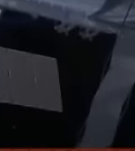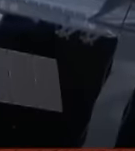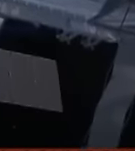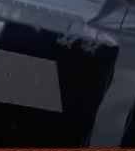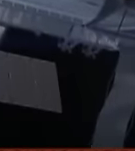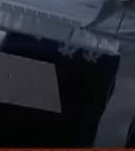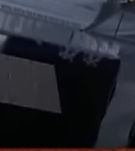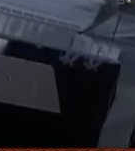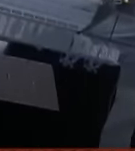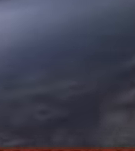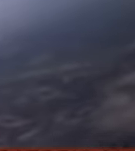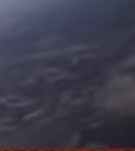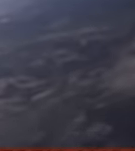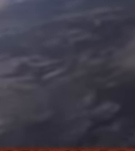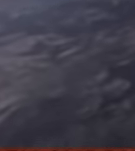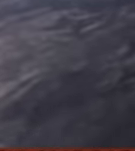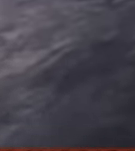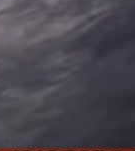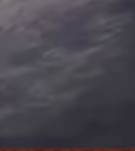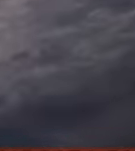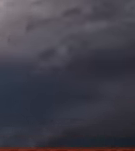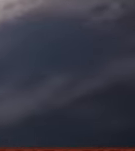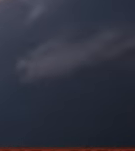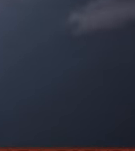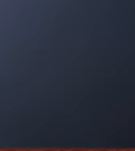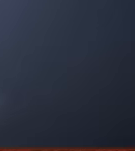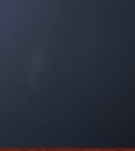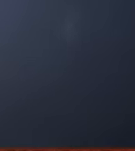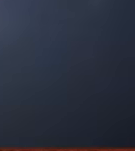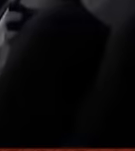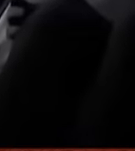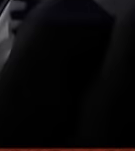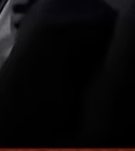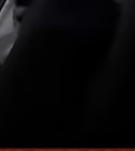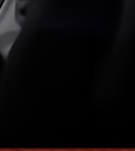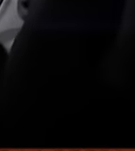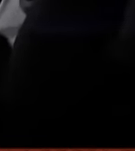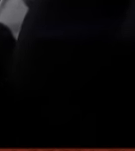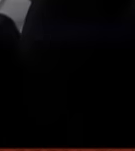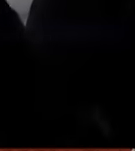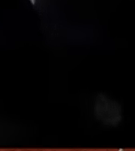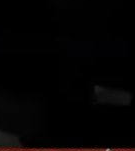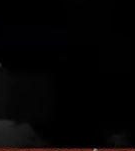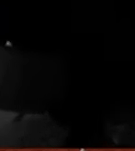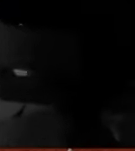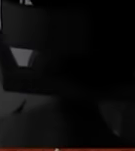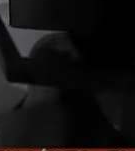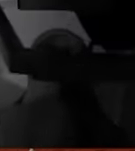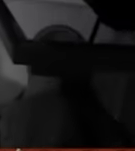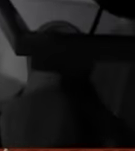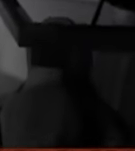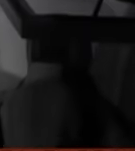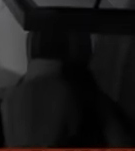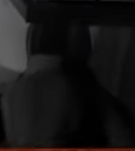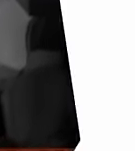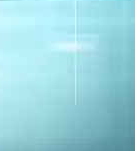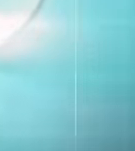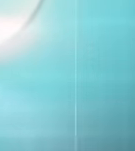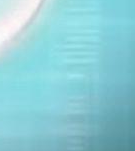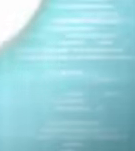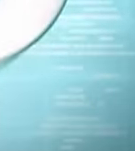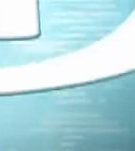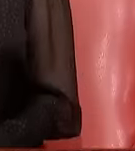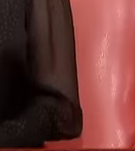superficie de la luna antes del 31 de diciembre de este 2017 y por supuesto con recursos privados es decir